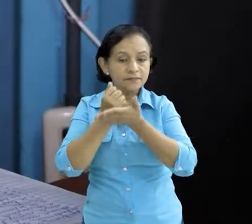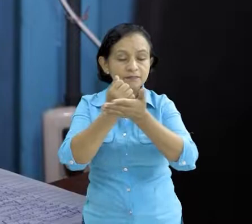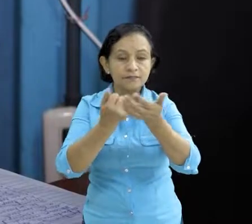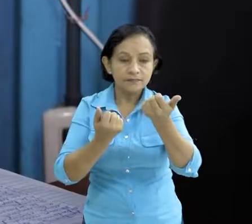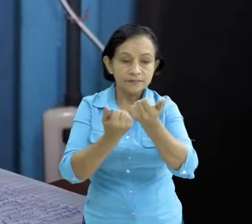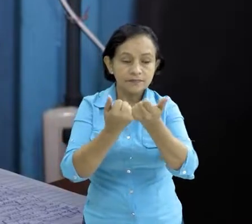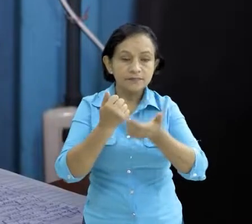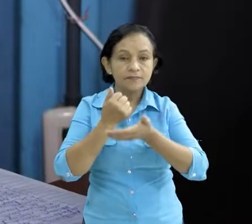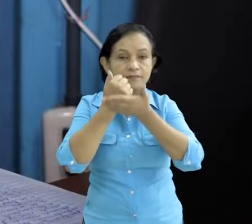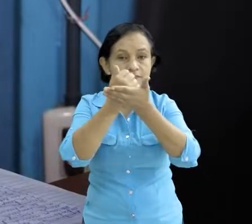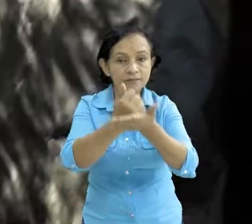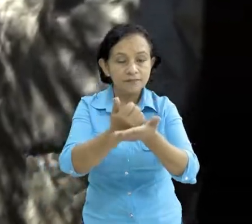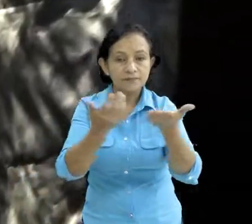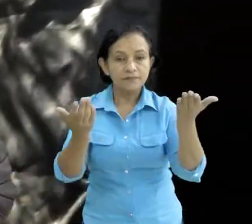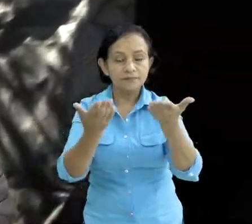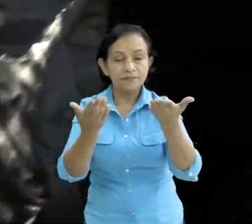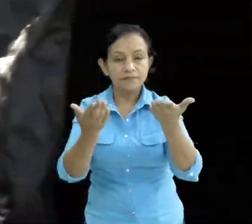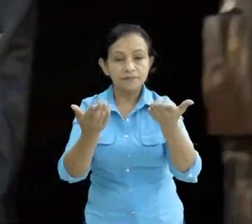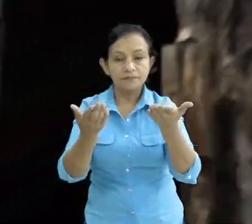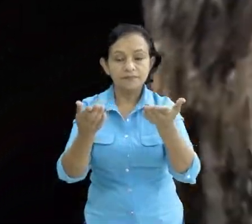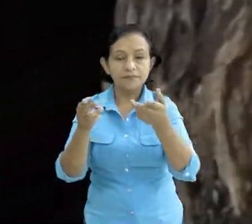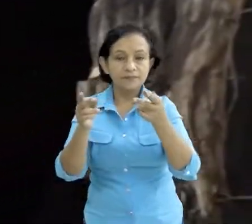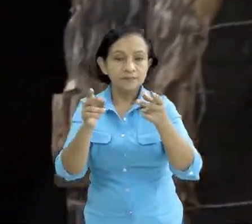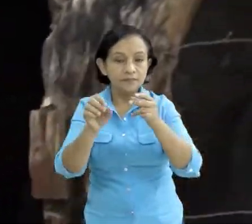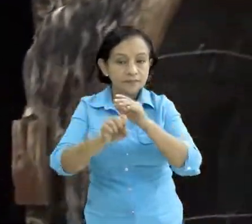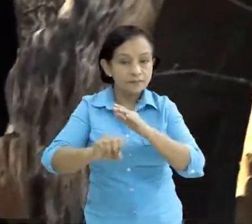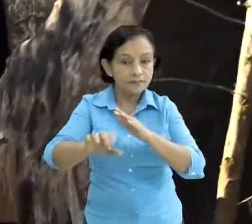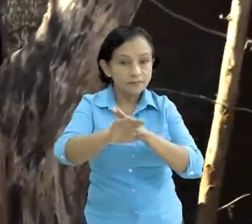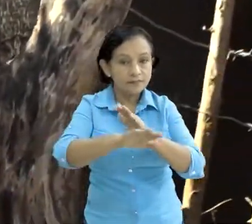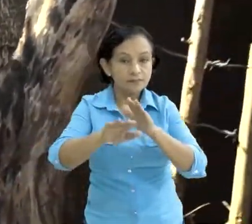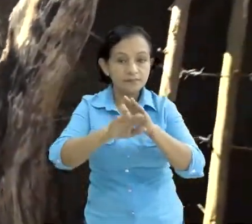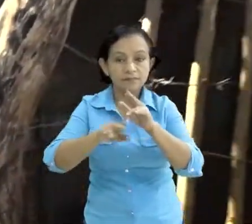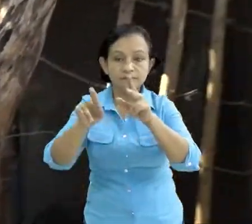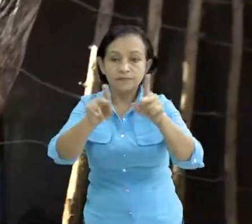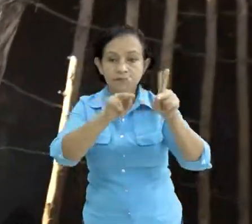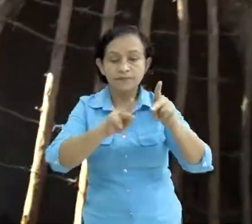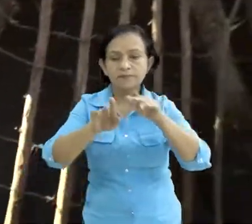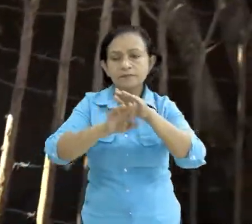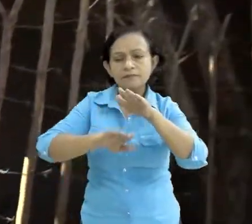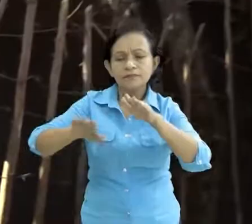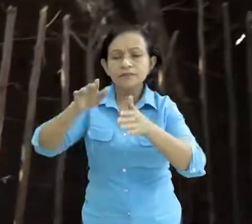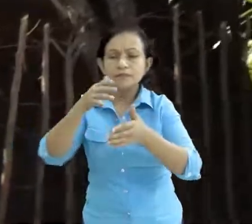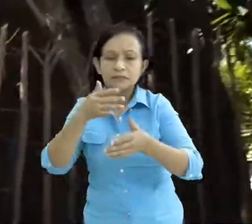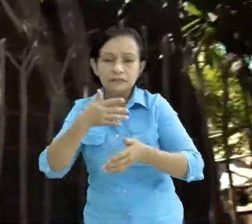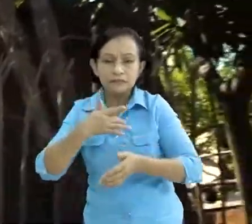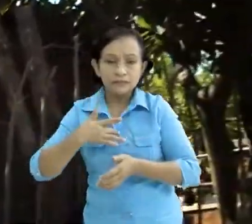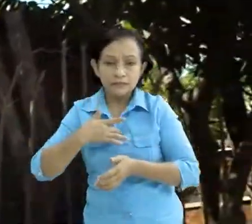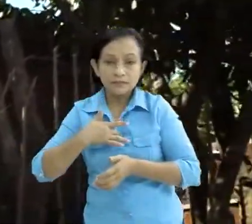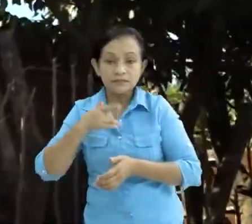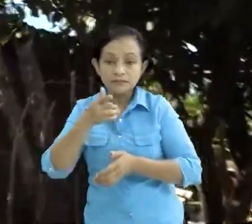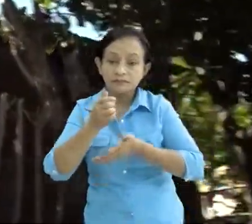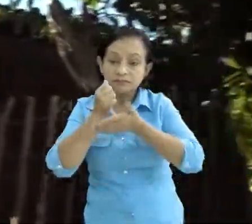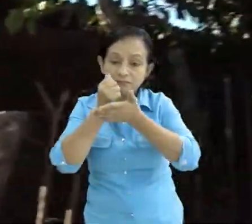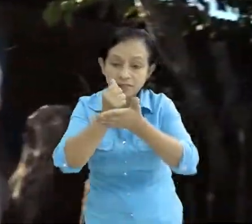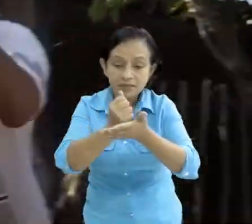¿verdad? aporte a nuestra sociedad ¿verdad? sobre todo a las personas más necesitadas en los momentos digamos